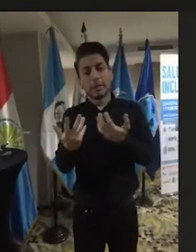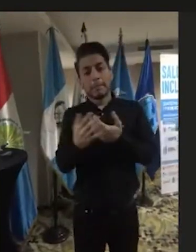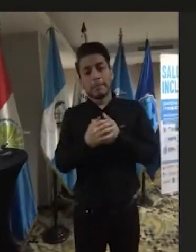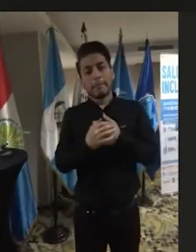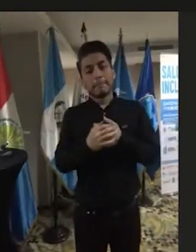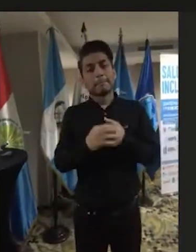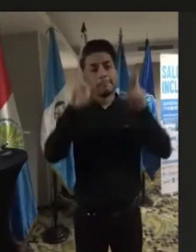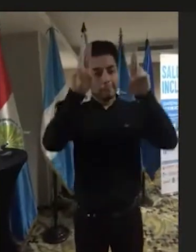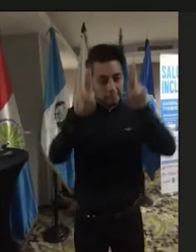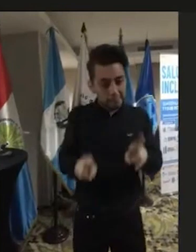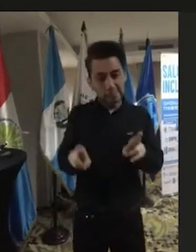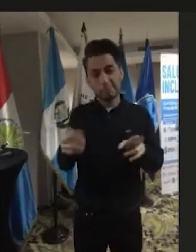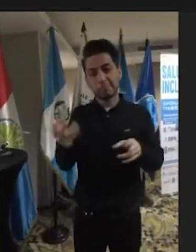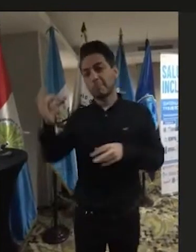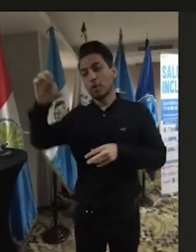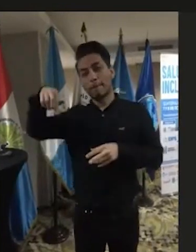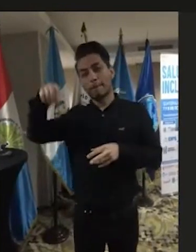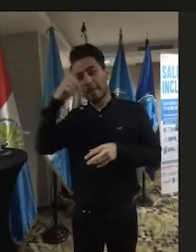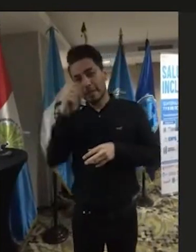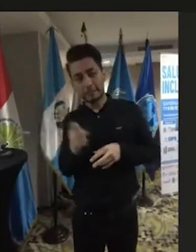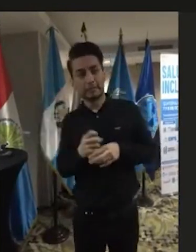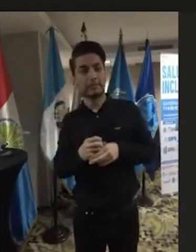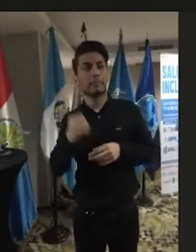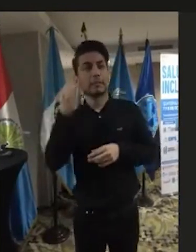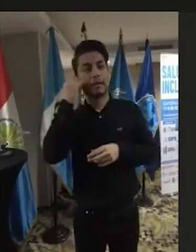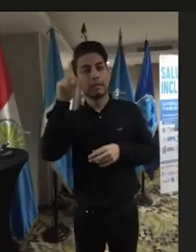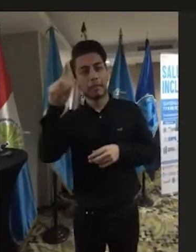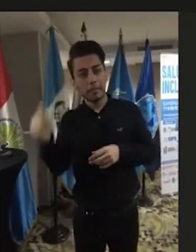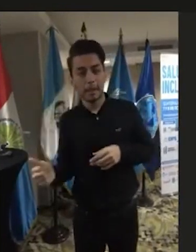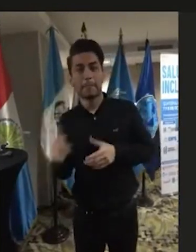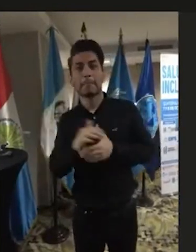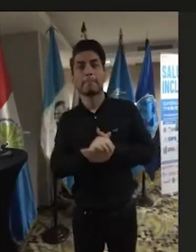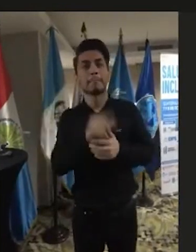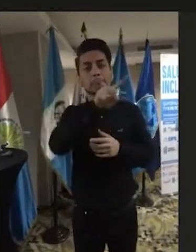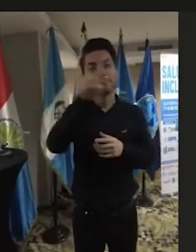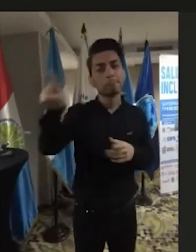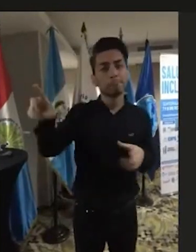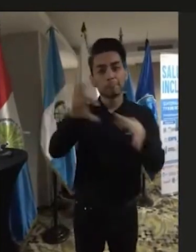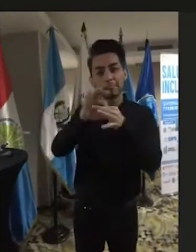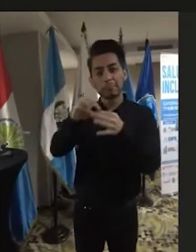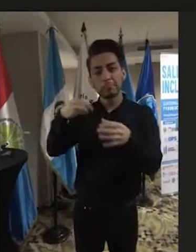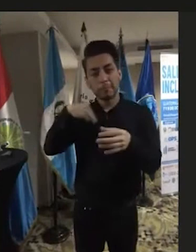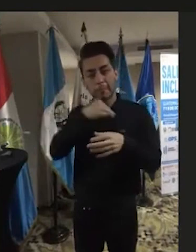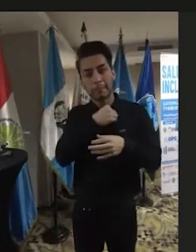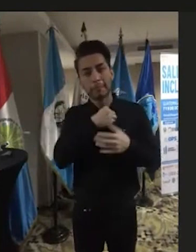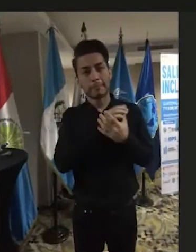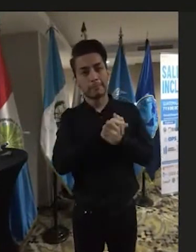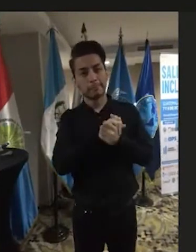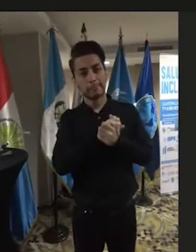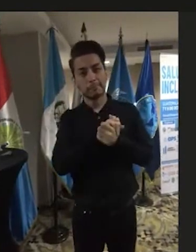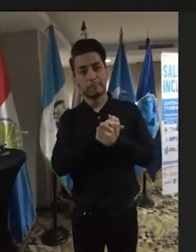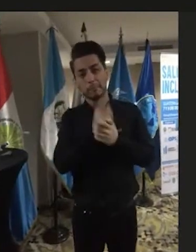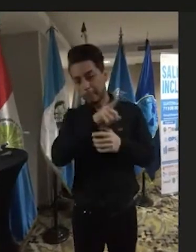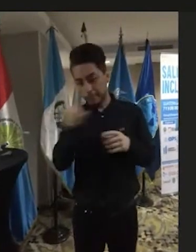RIADIS, OPS, IDA y sus miembros se ha hecho este